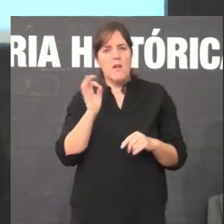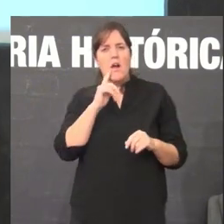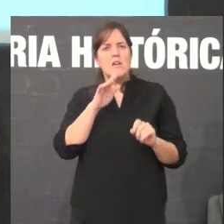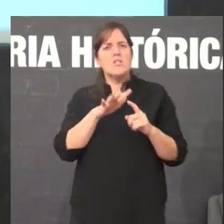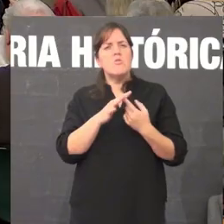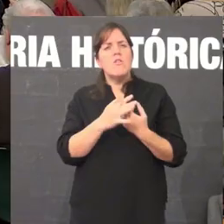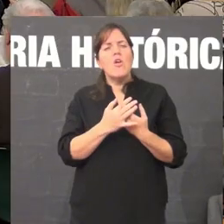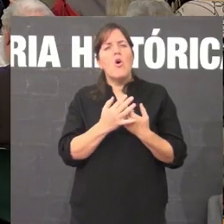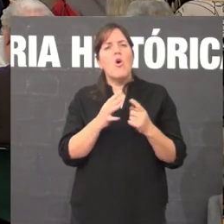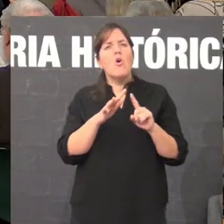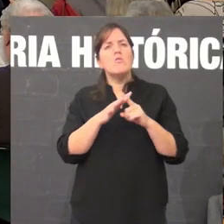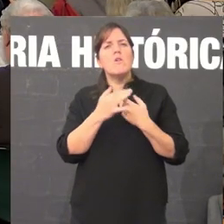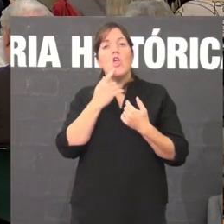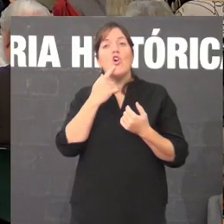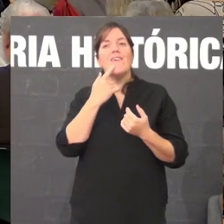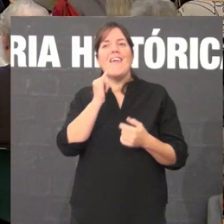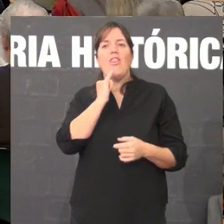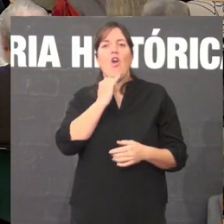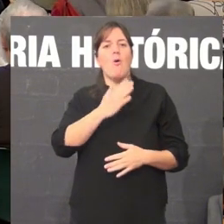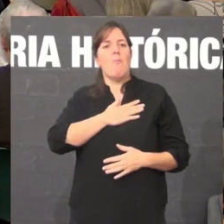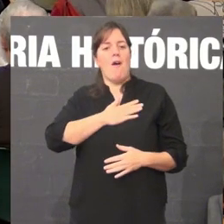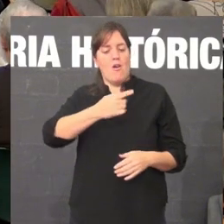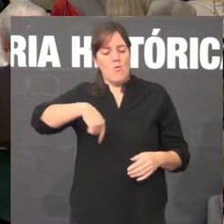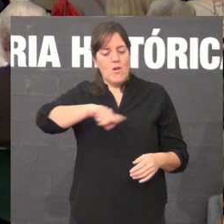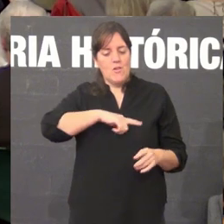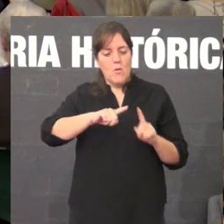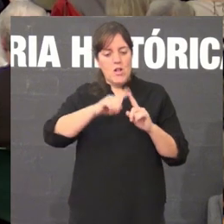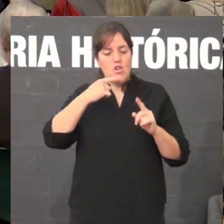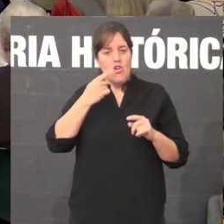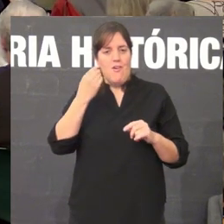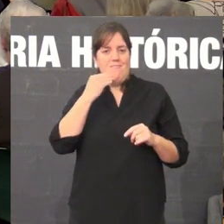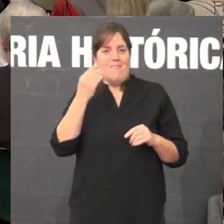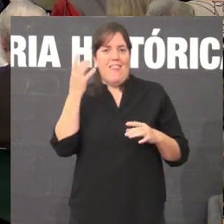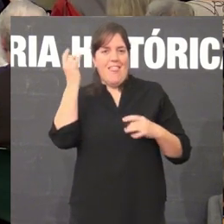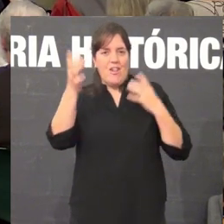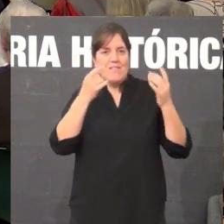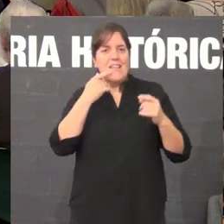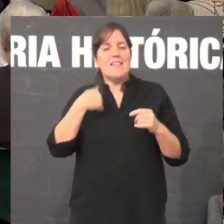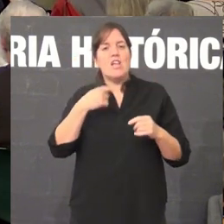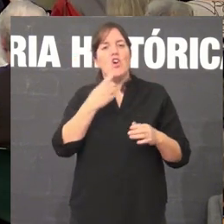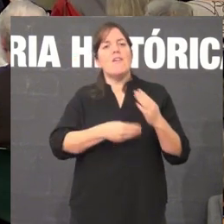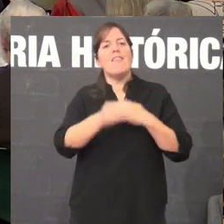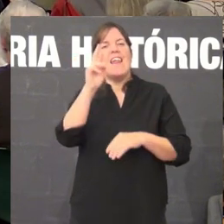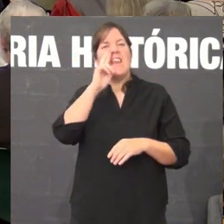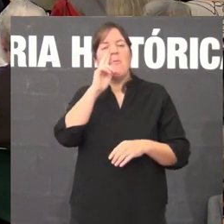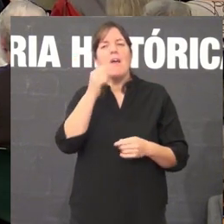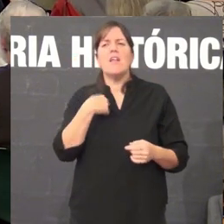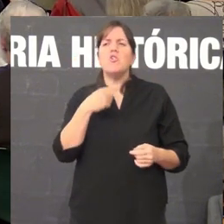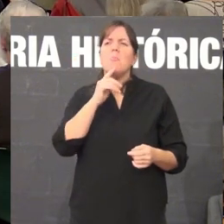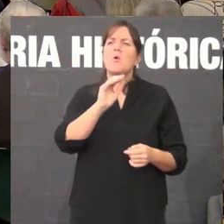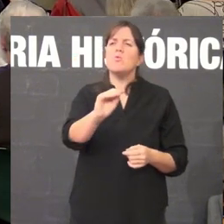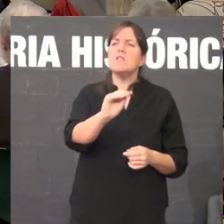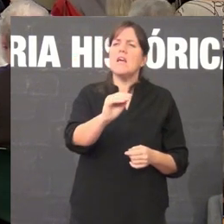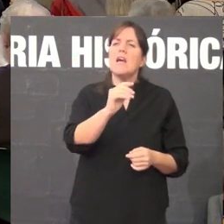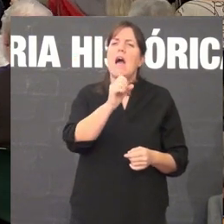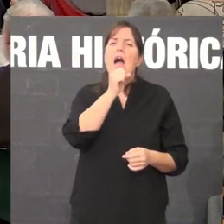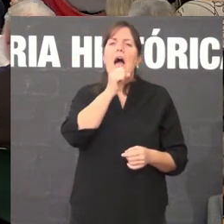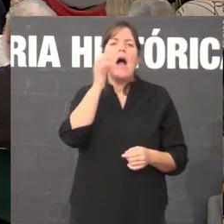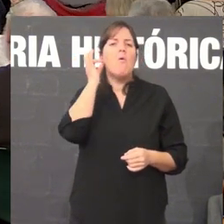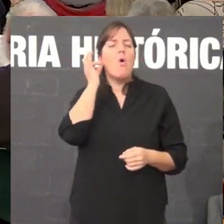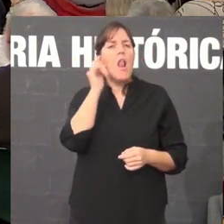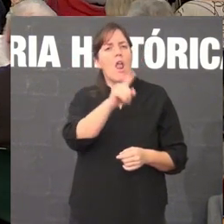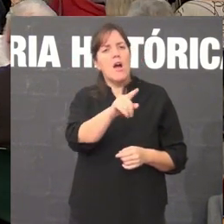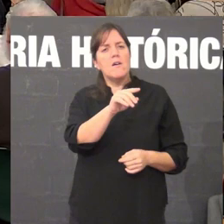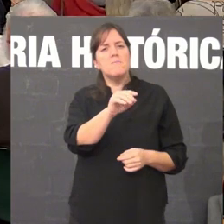do noso idioma, como adolescente, eu son de Ribeira, perguntei a miña aboa, que non tive